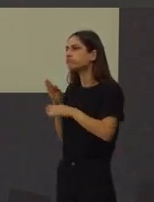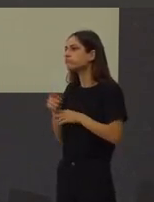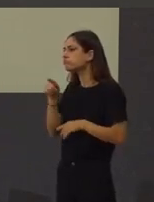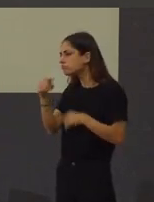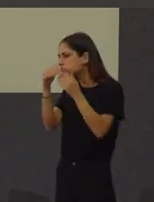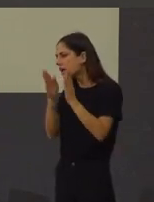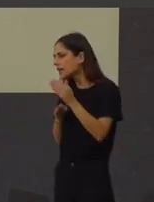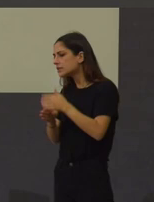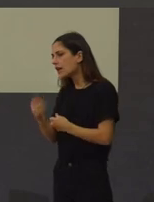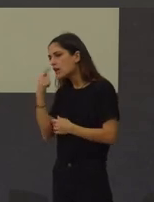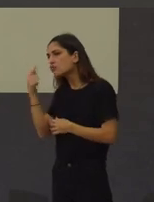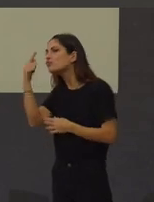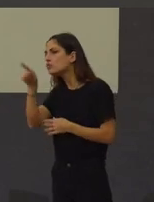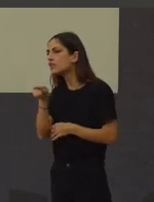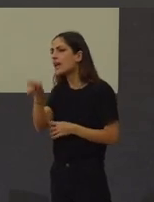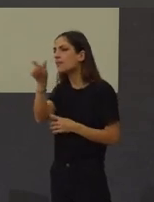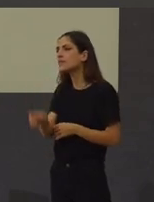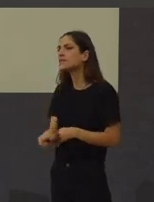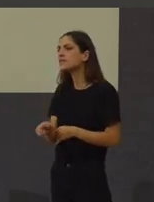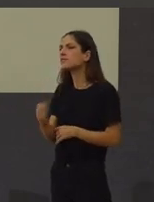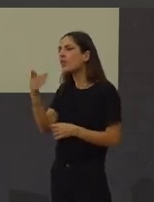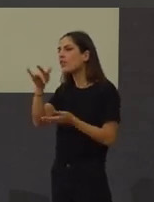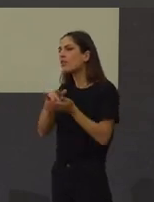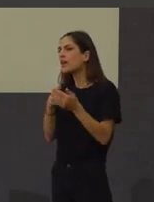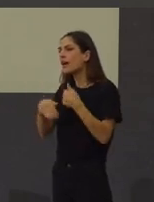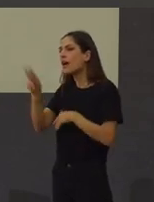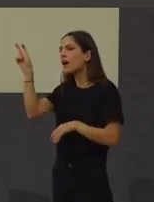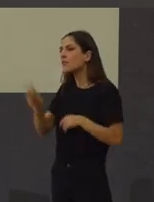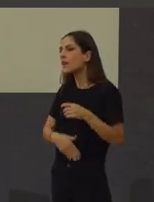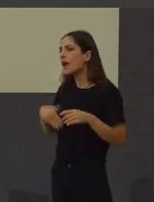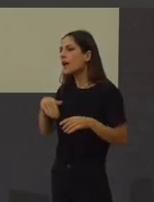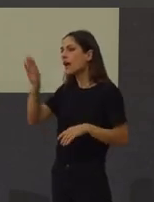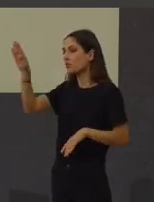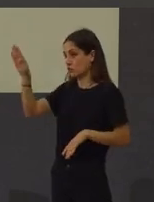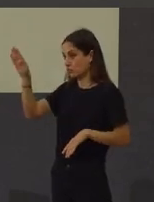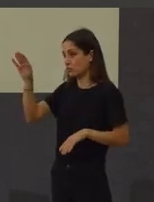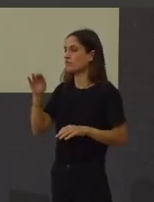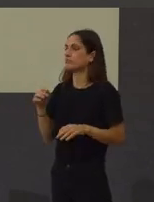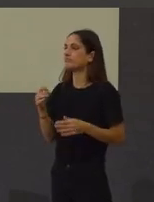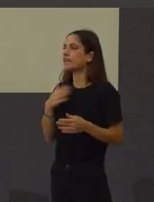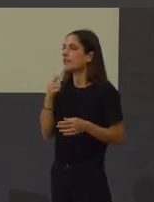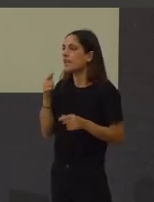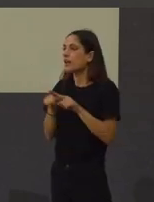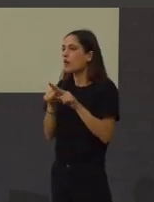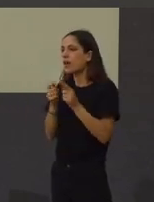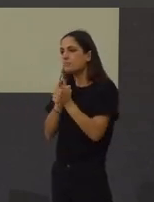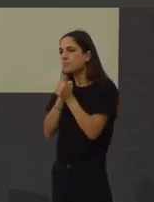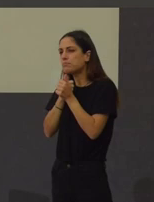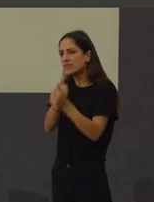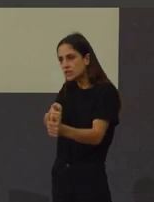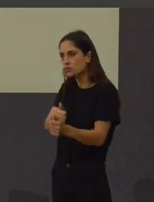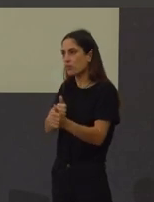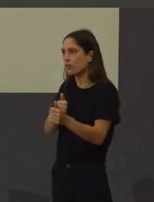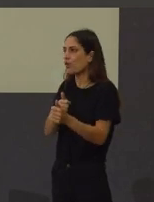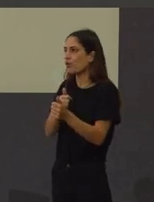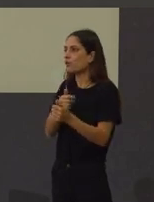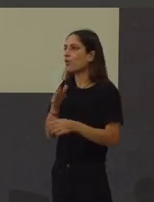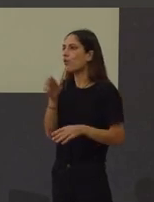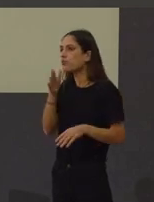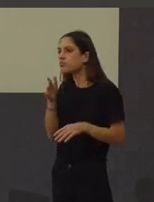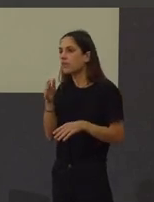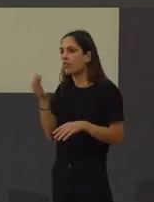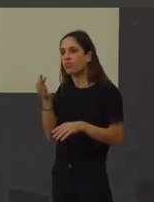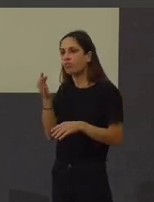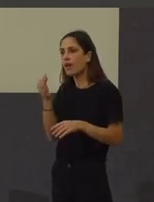tal día viene el caudillo, non? O a persecución popular que se fixou, a memoria está no